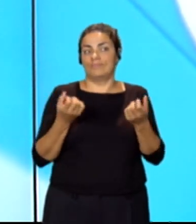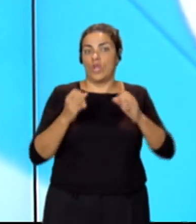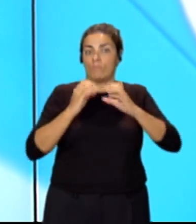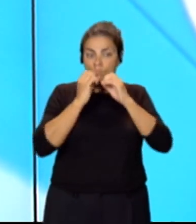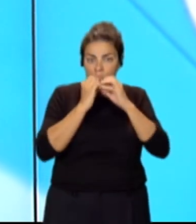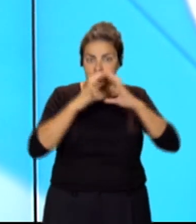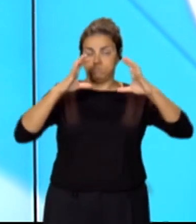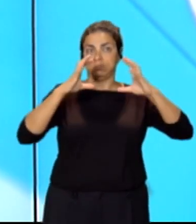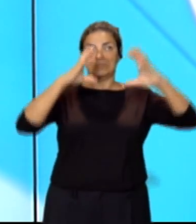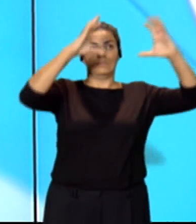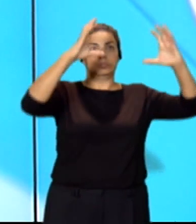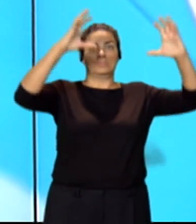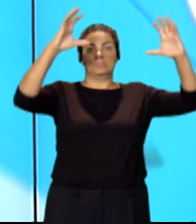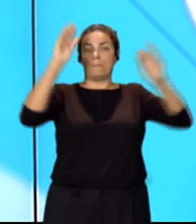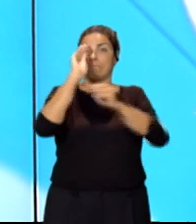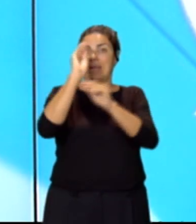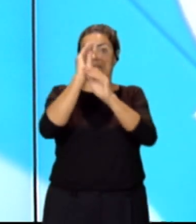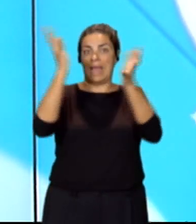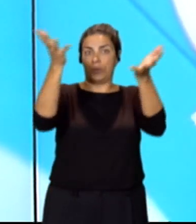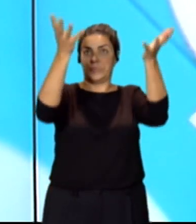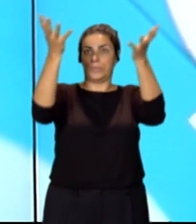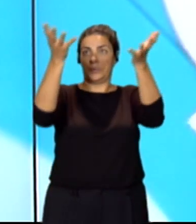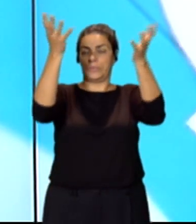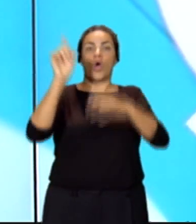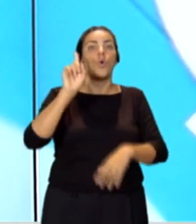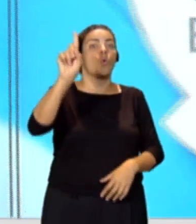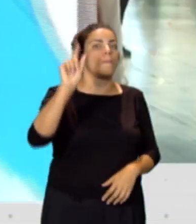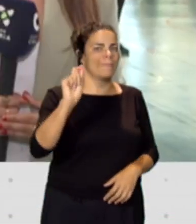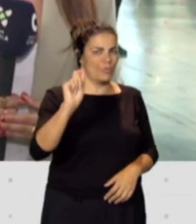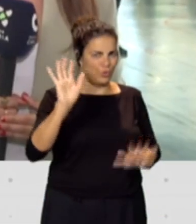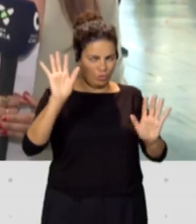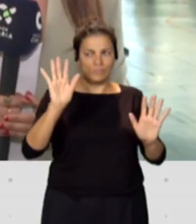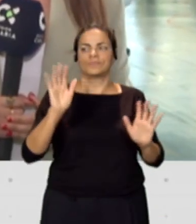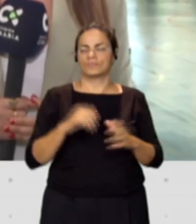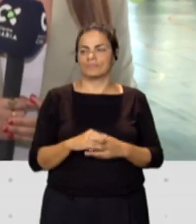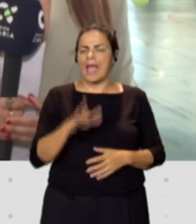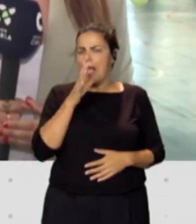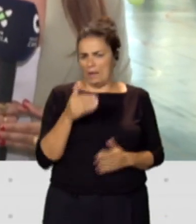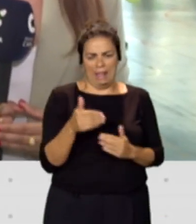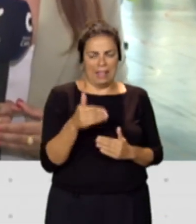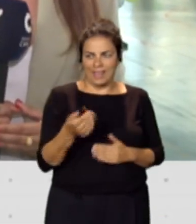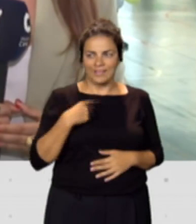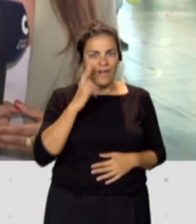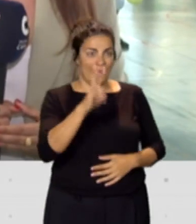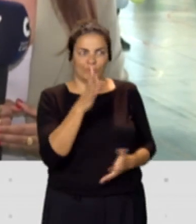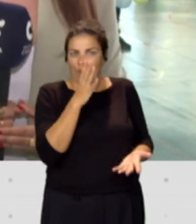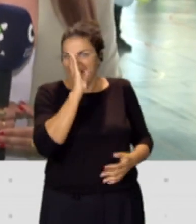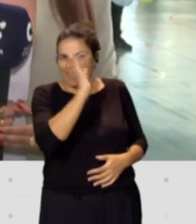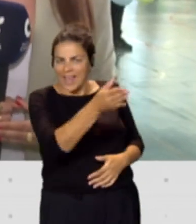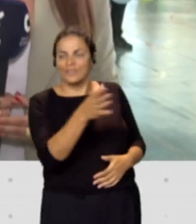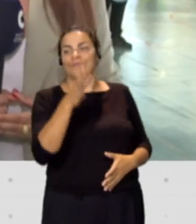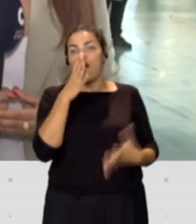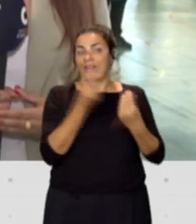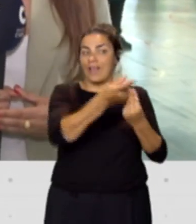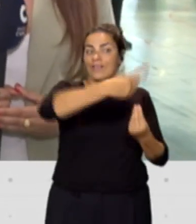de globos en el aire durante un minuto. Atención, en un minuto. Vamos a poder verlo ya en directo porque con ellos